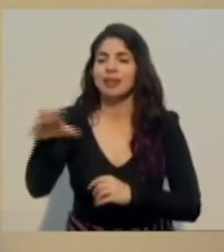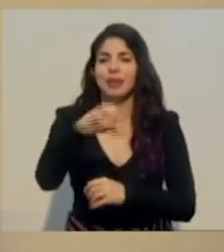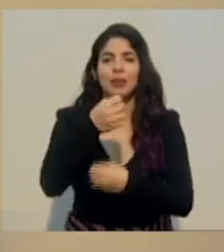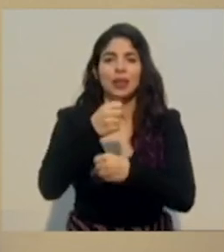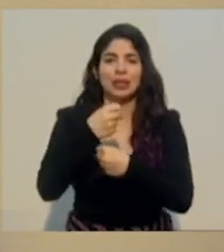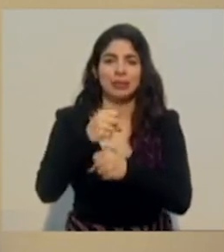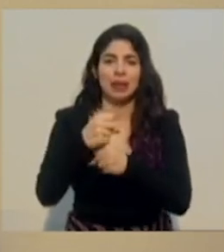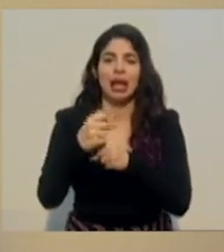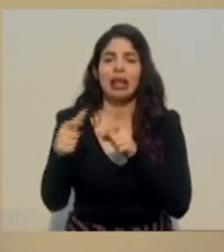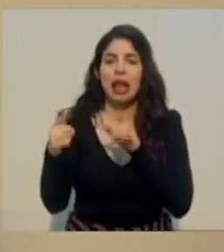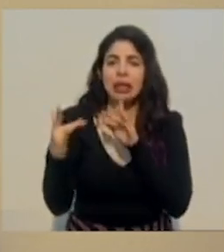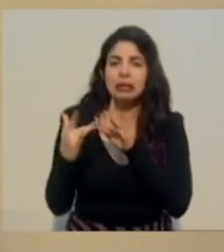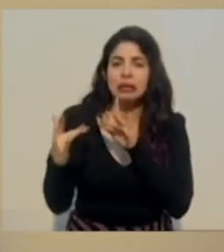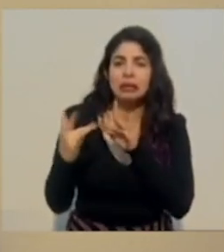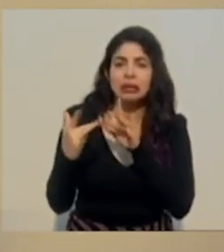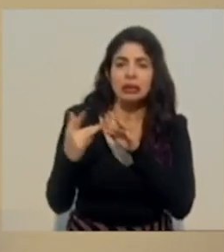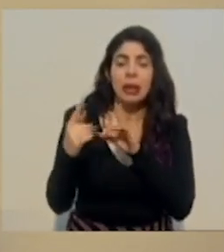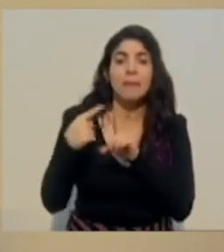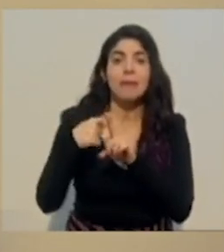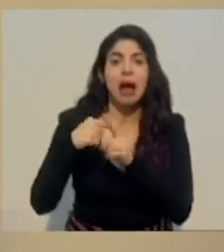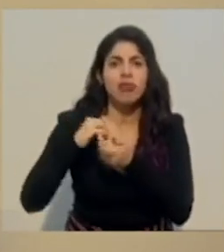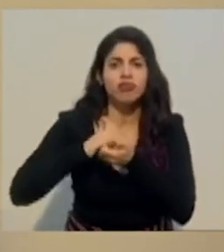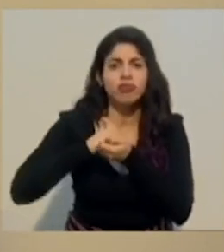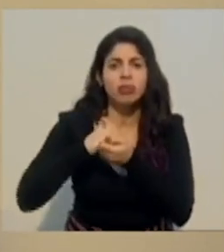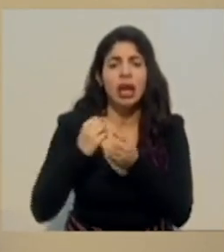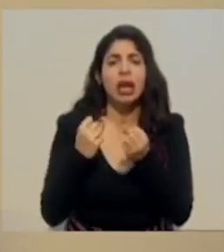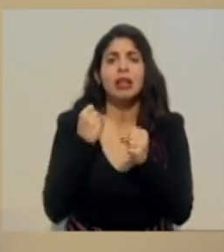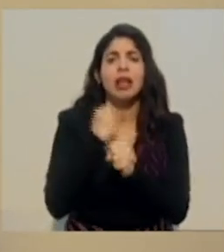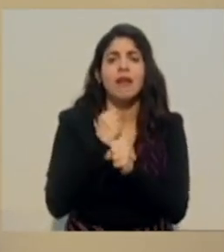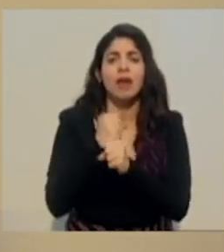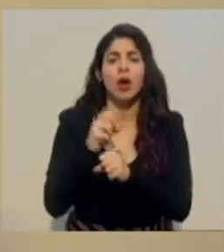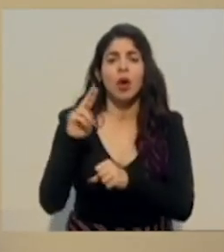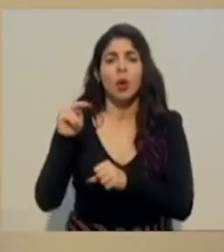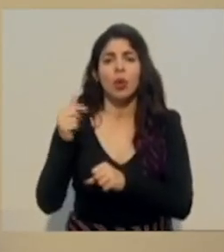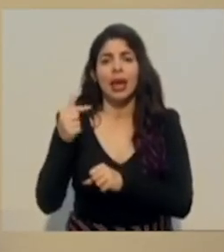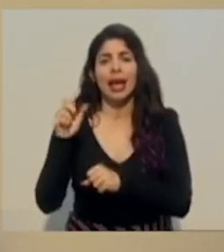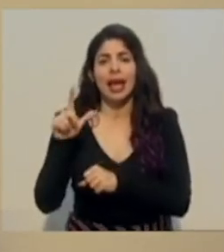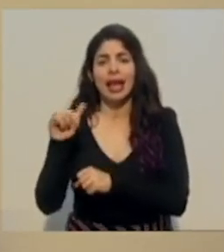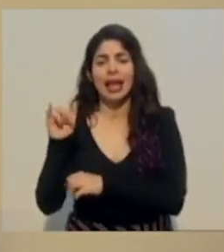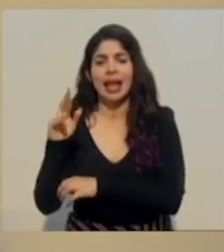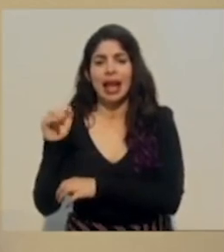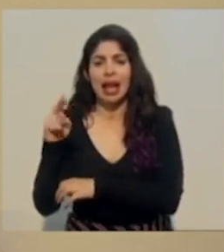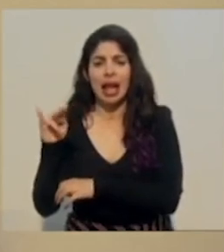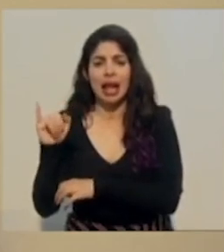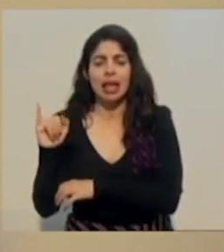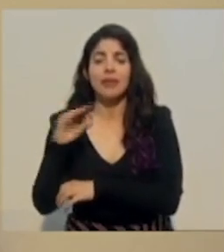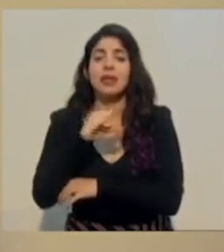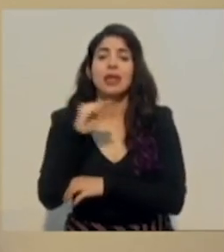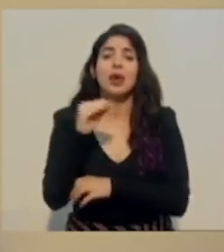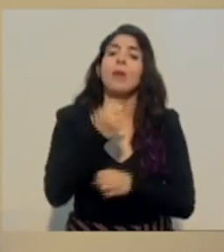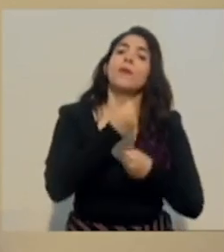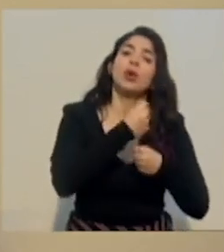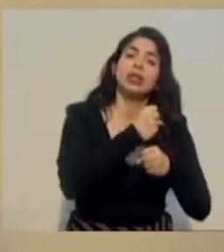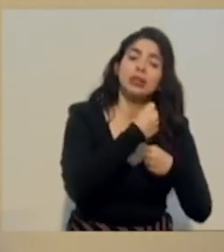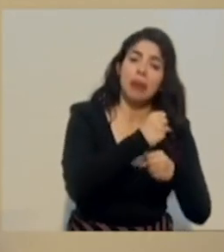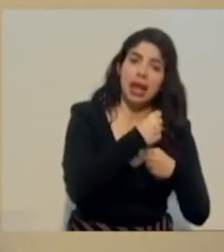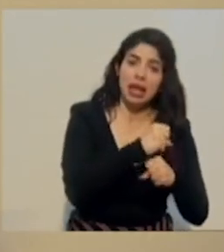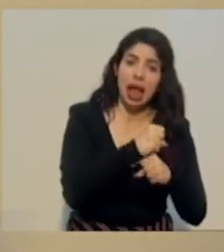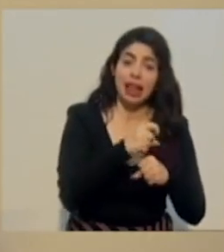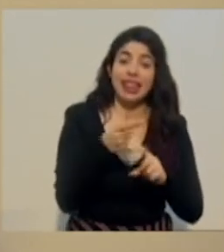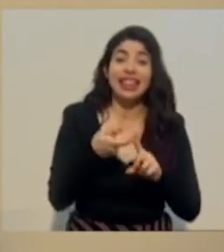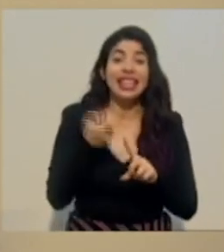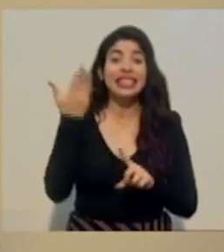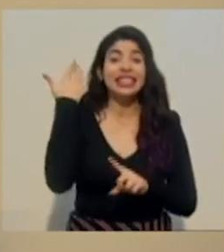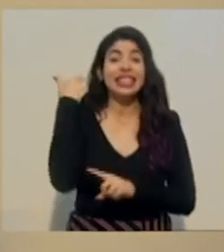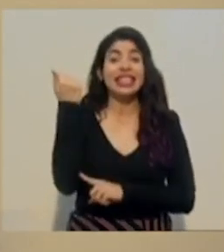trabajo incondicional de la UNGEL Iranay, con las municipalidades que desde el 16 de